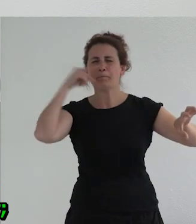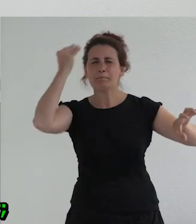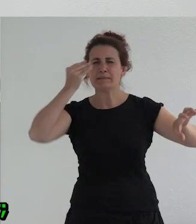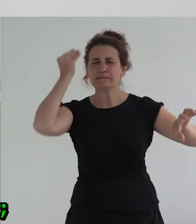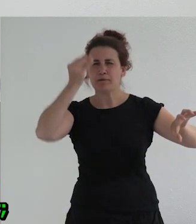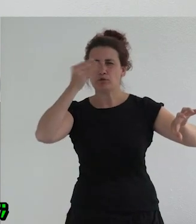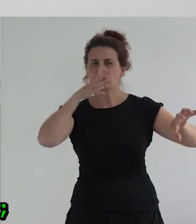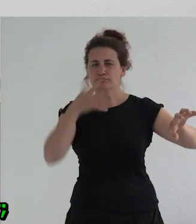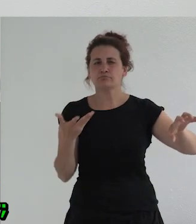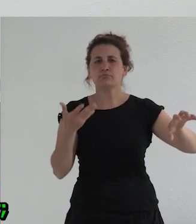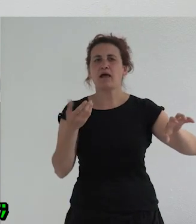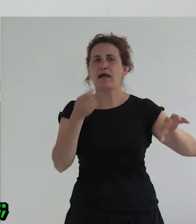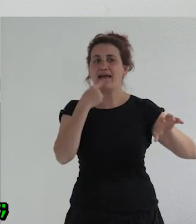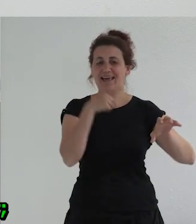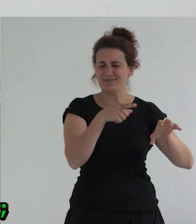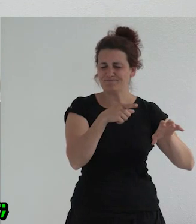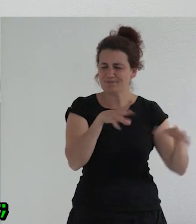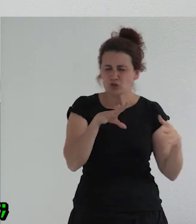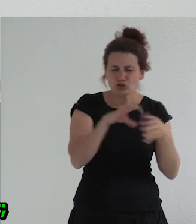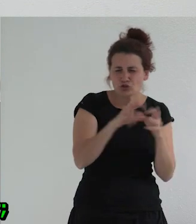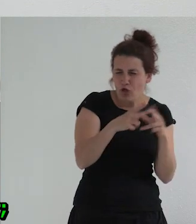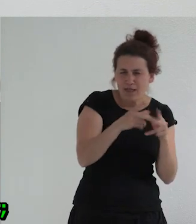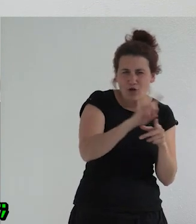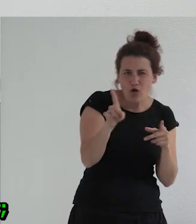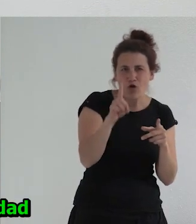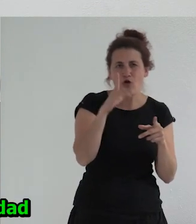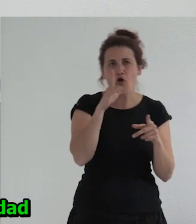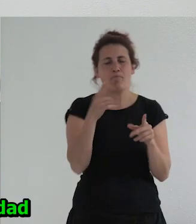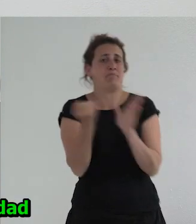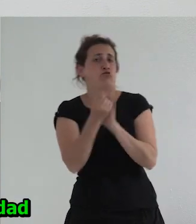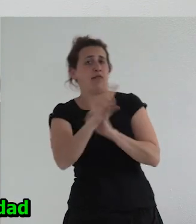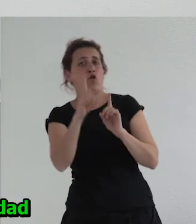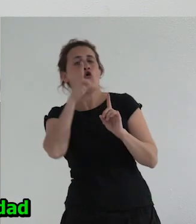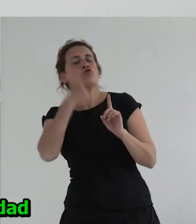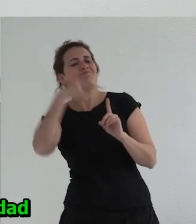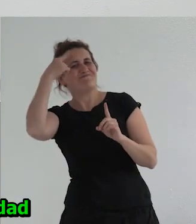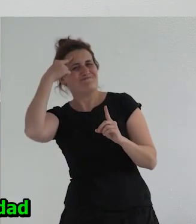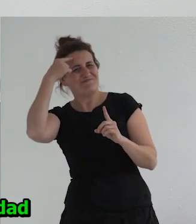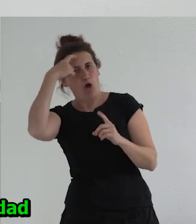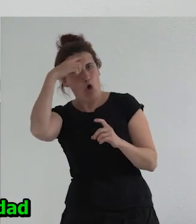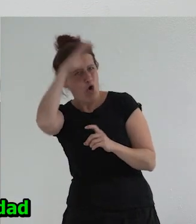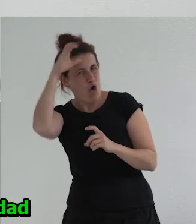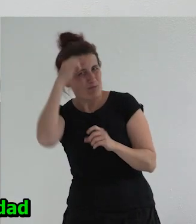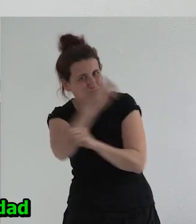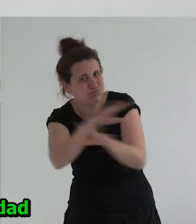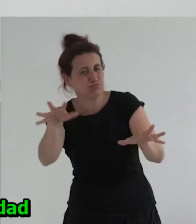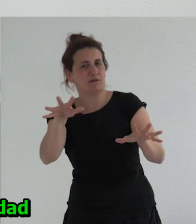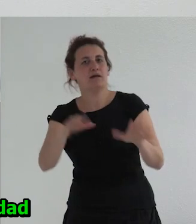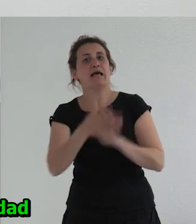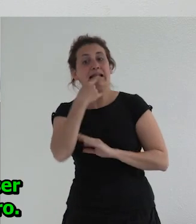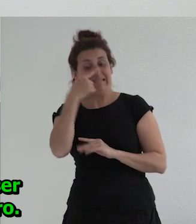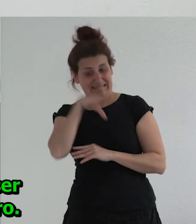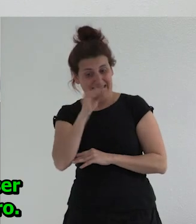que era indisociable despatologizar con desincidencializar pensábamos que el día en el que se entendiera que